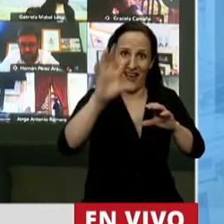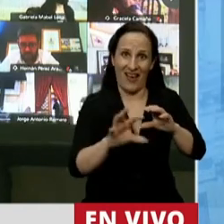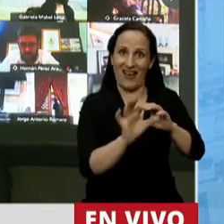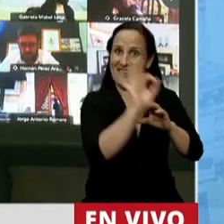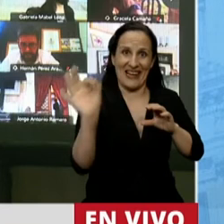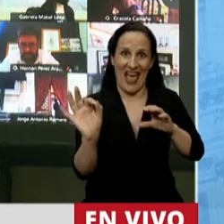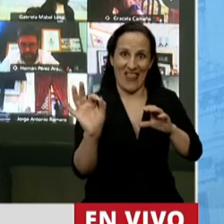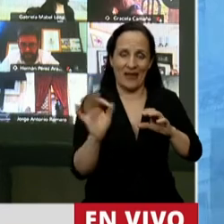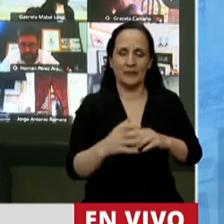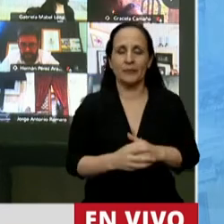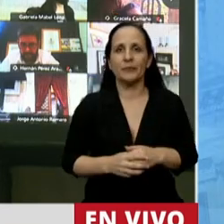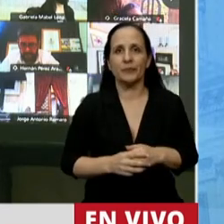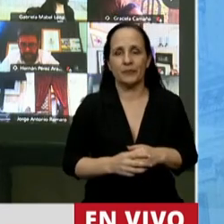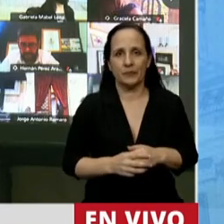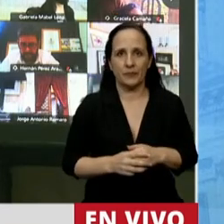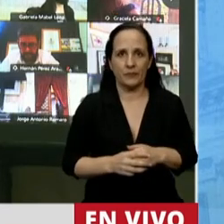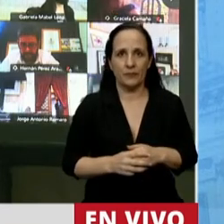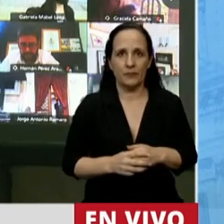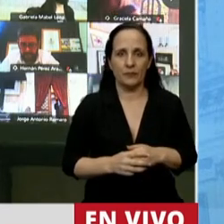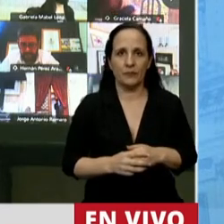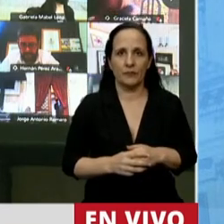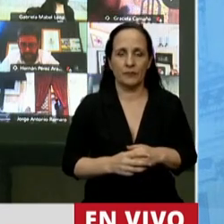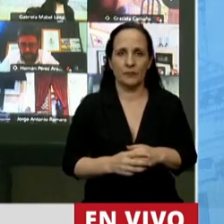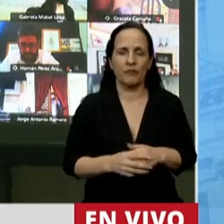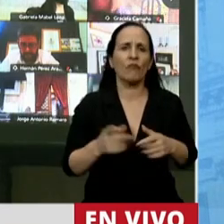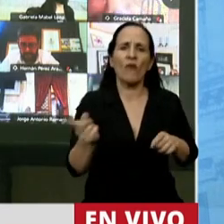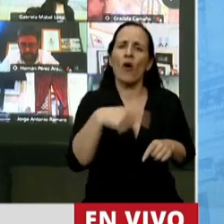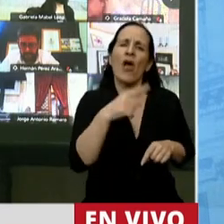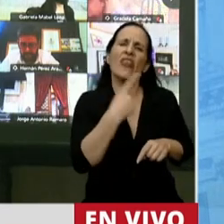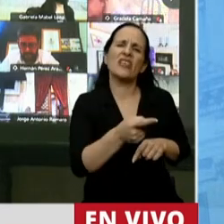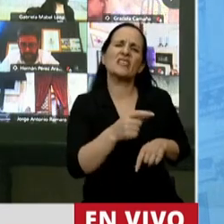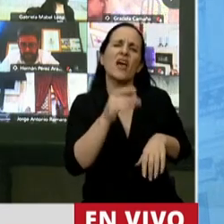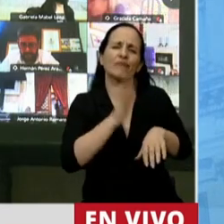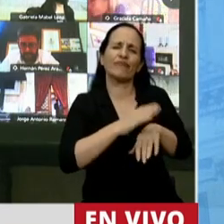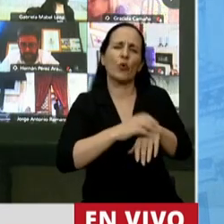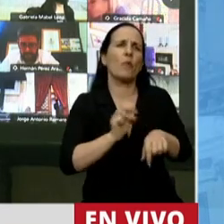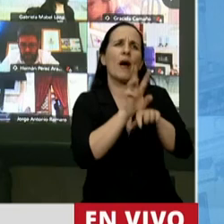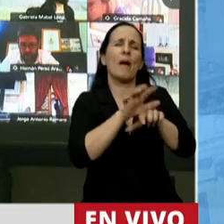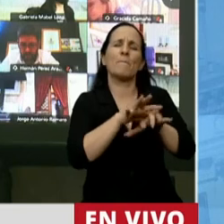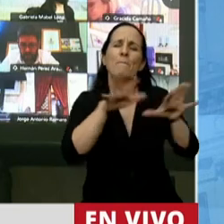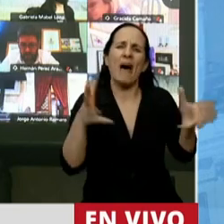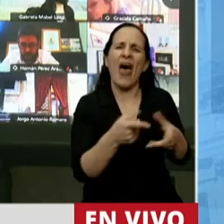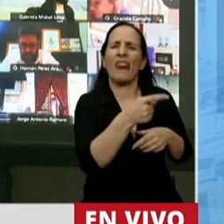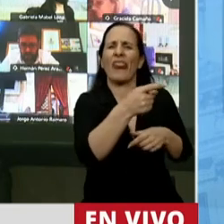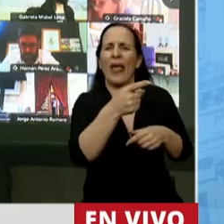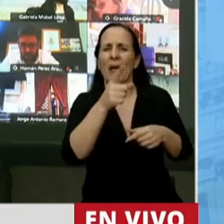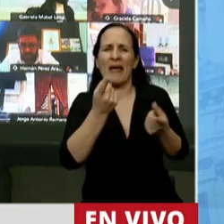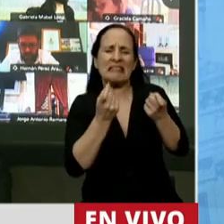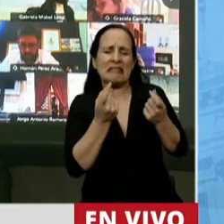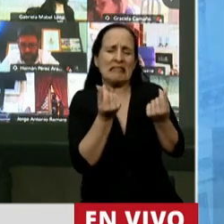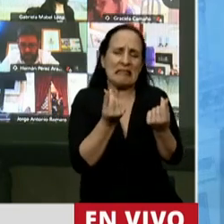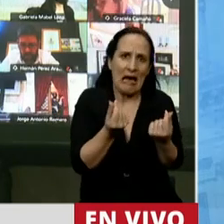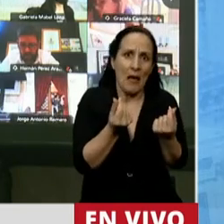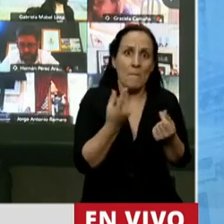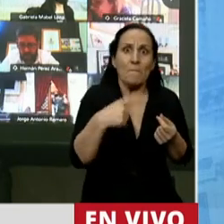con el argumento de que la pandemia demanda más recursos están creando este impuesto. Pero resulta que